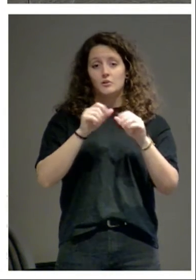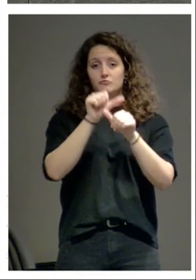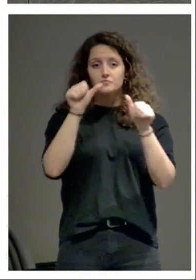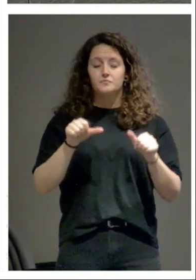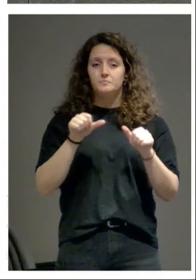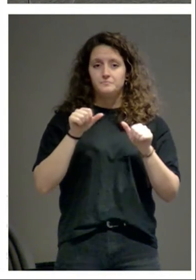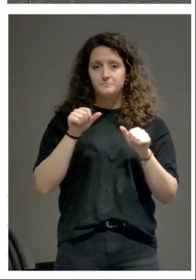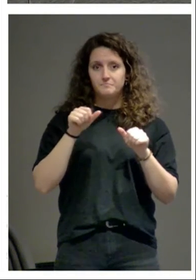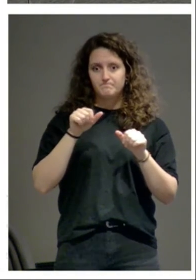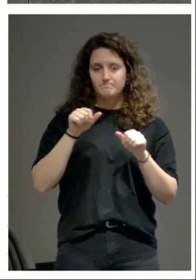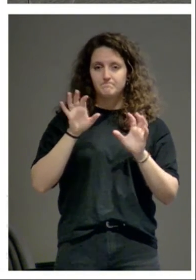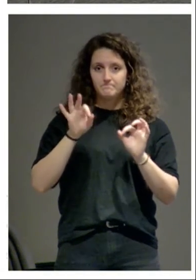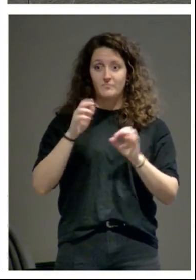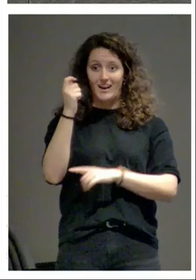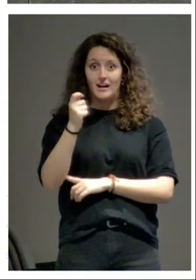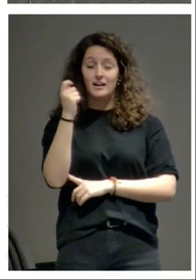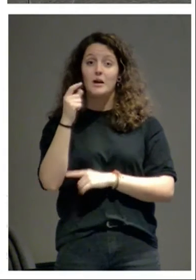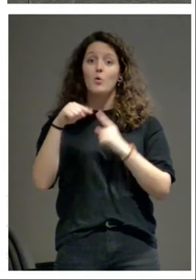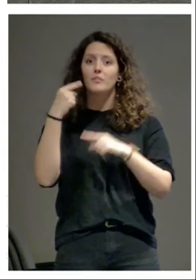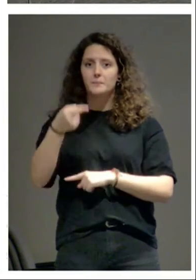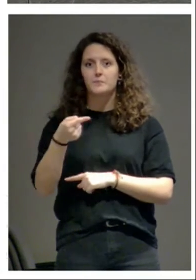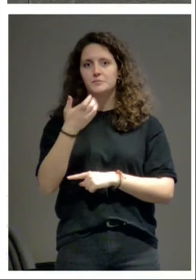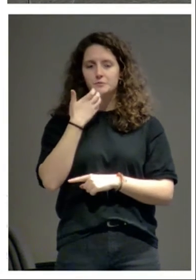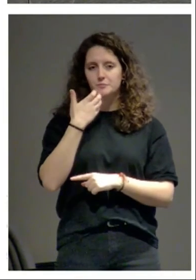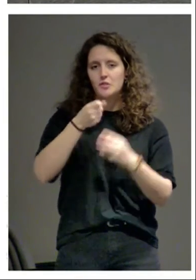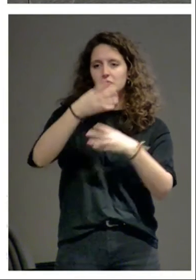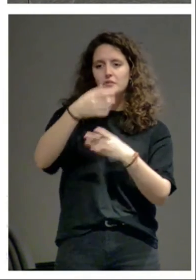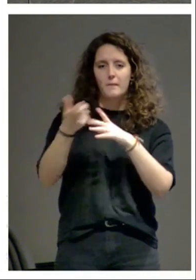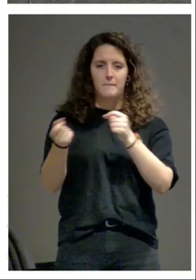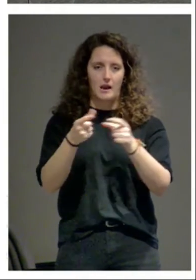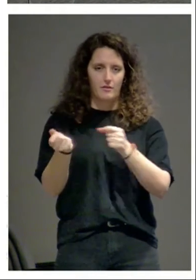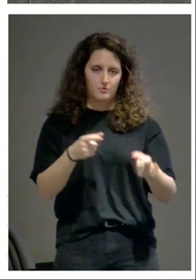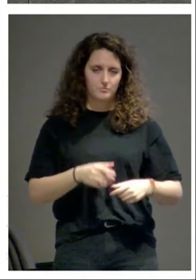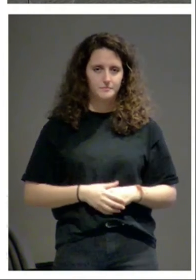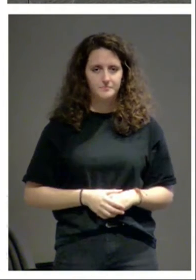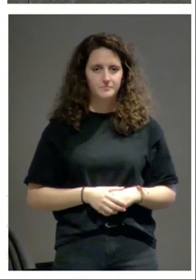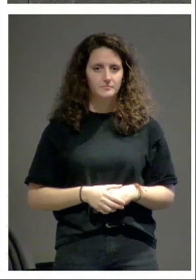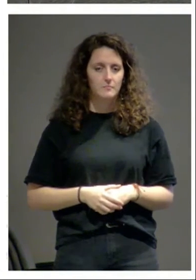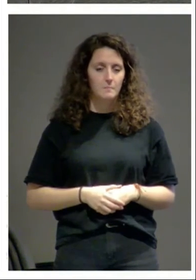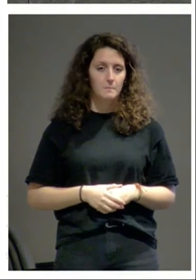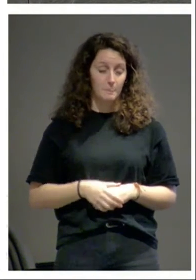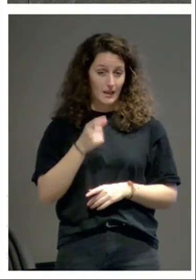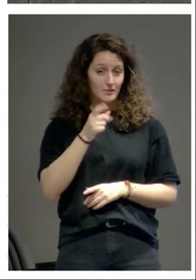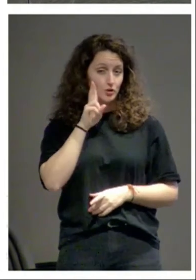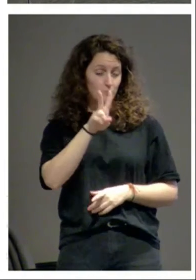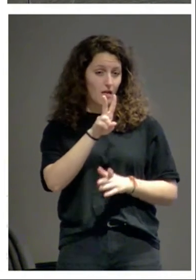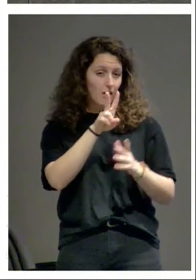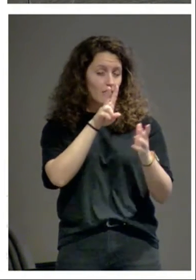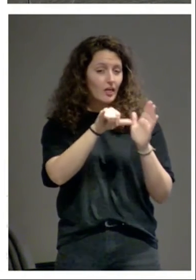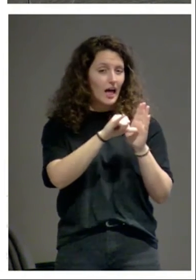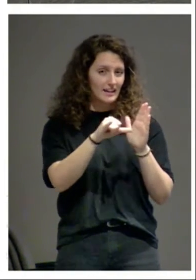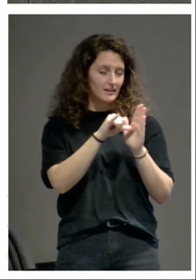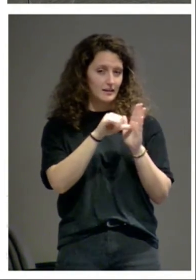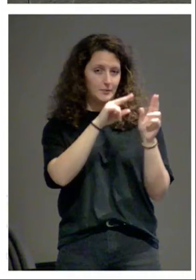Jaca y que está en edificios derivados de Jaca como en Iguacel mirada cercana mirada